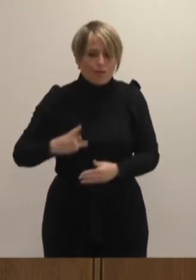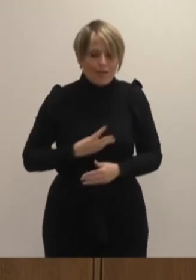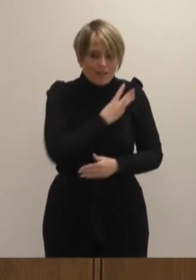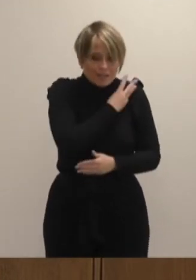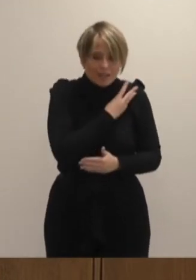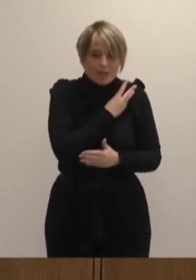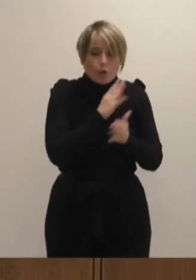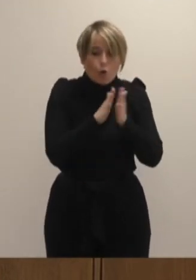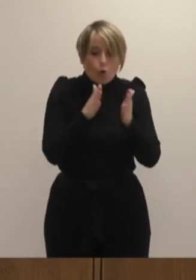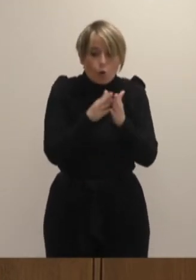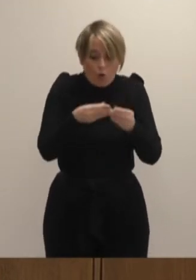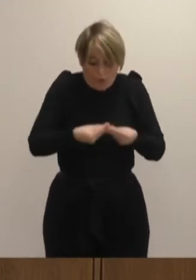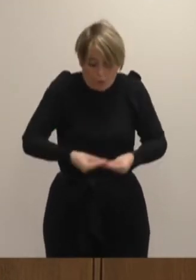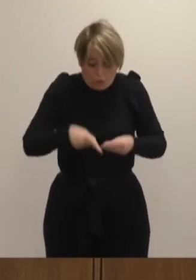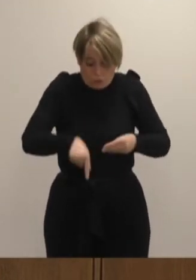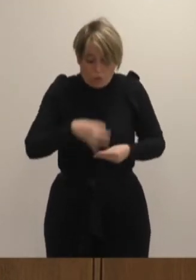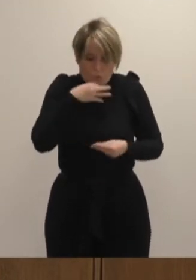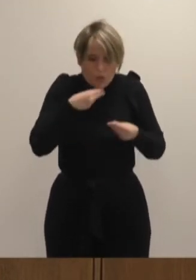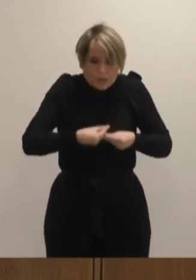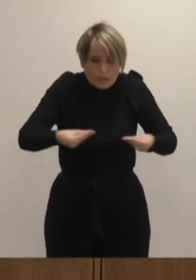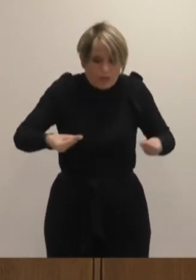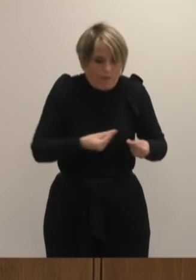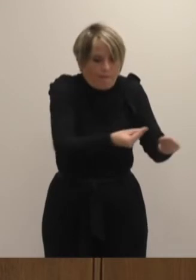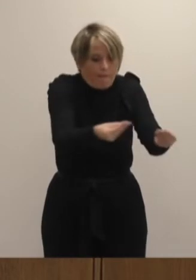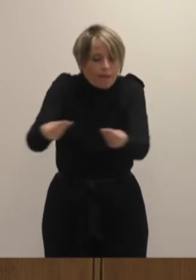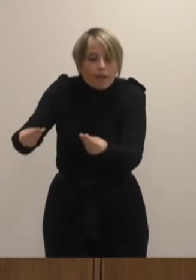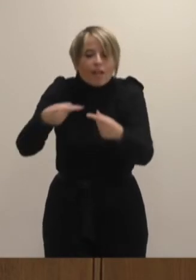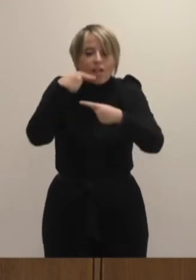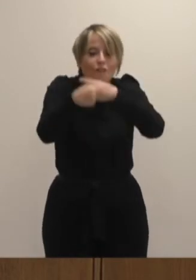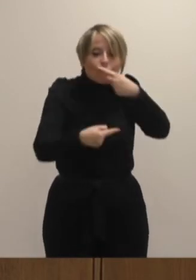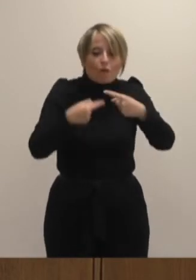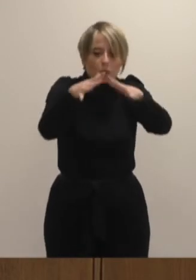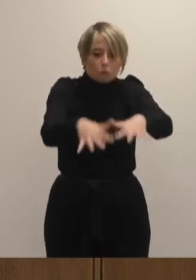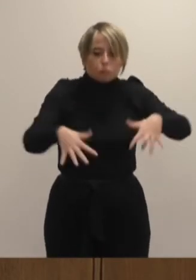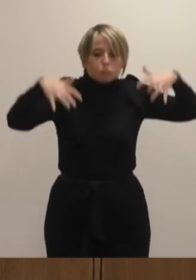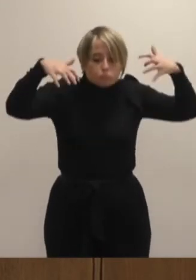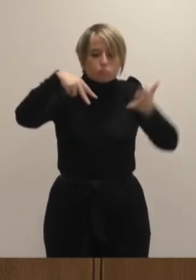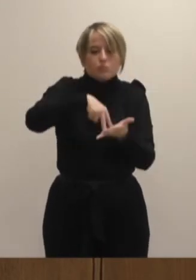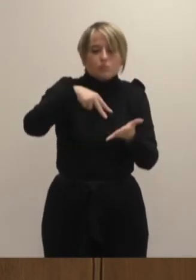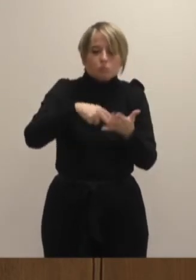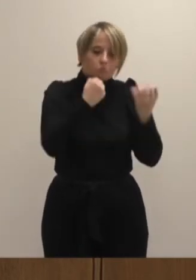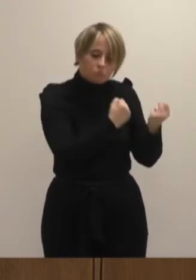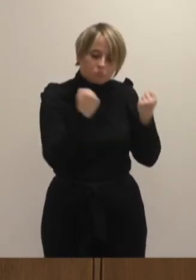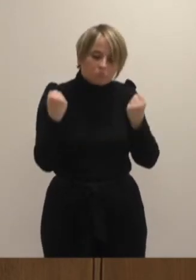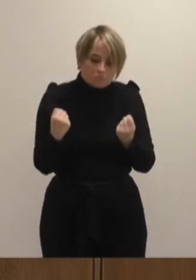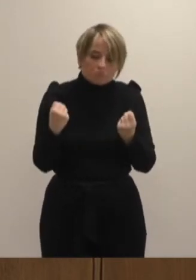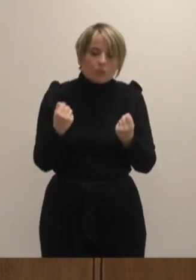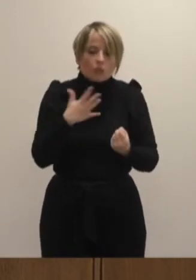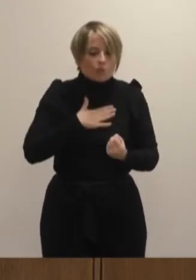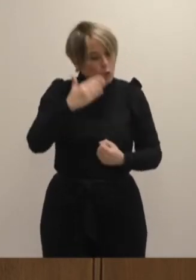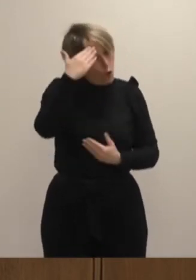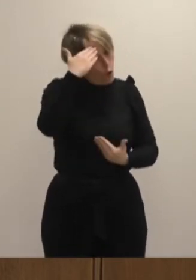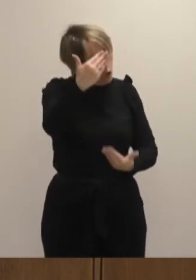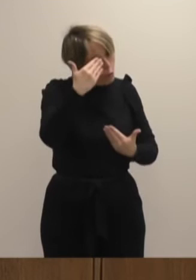empezarán a entregar a las familias esta misma tarde, sí, en un solemne y emotivo acto institucional, expresión de nuestro homenaje y